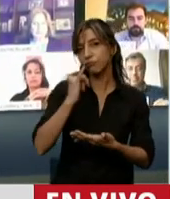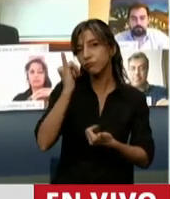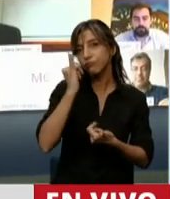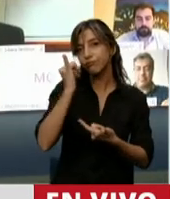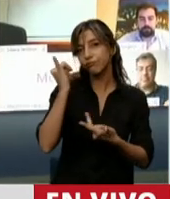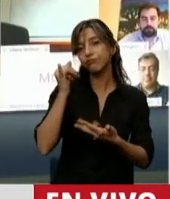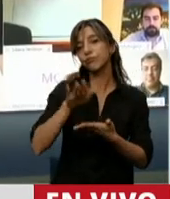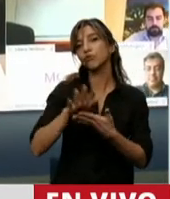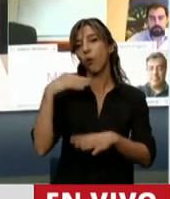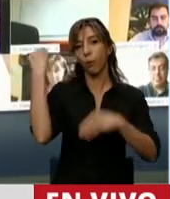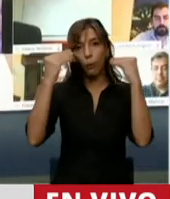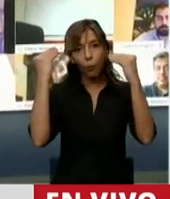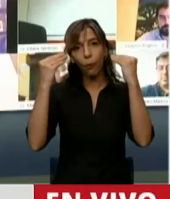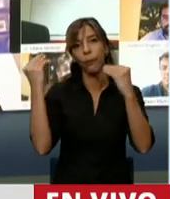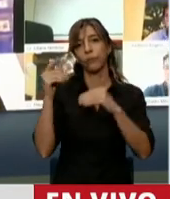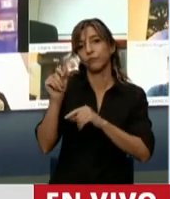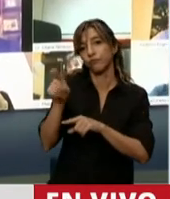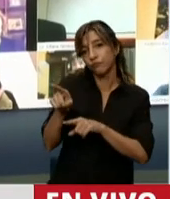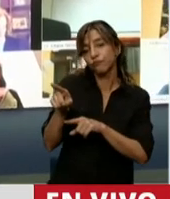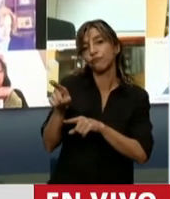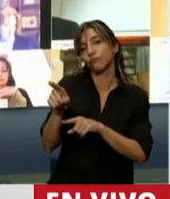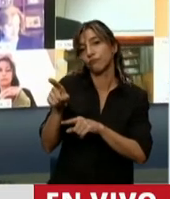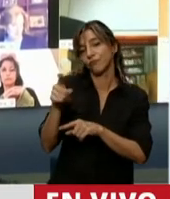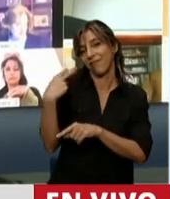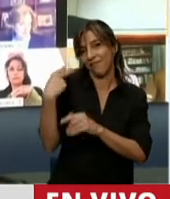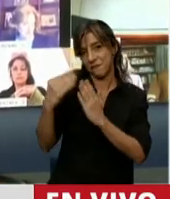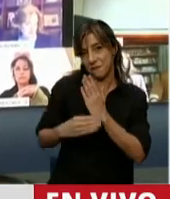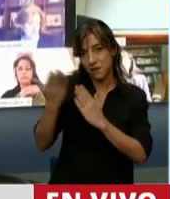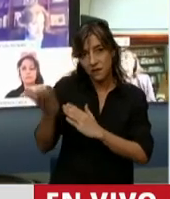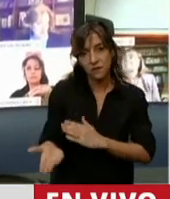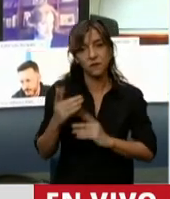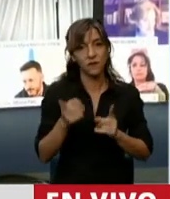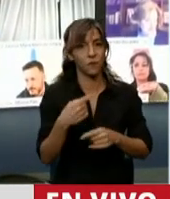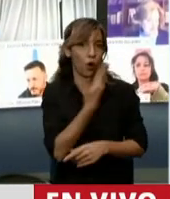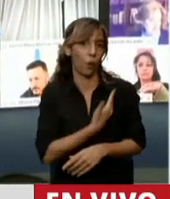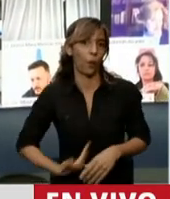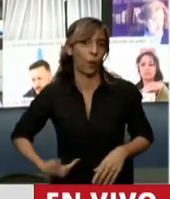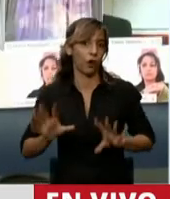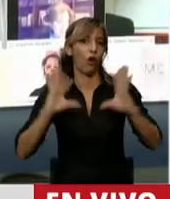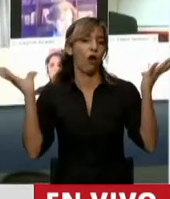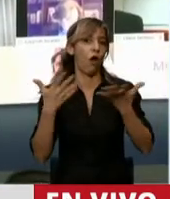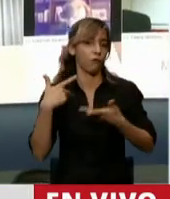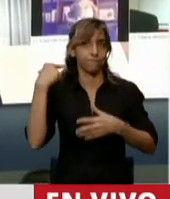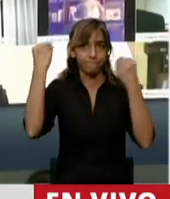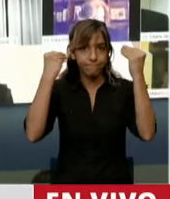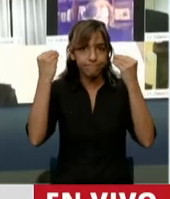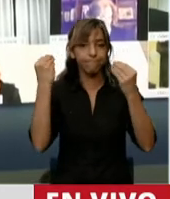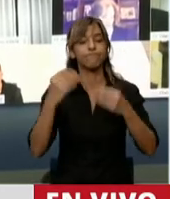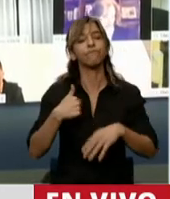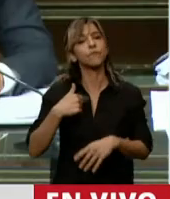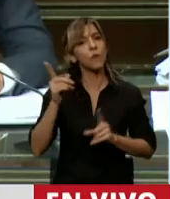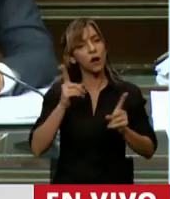que usted y que el Gobierno, lógicamente, tiene. Yo voy a coincidir en muchas de esas